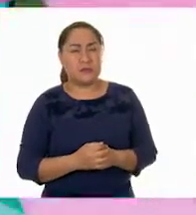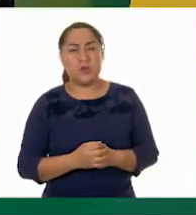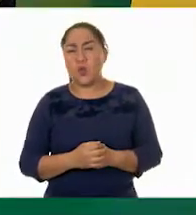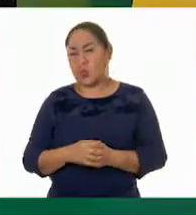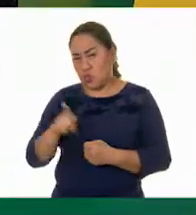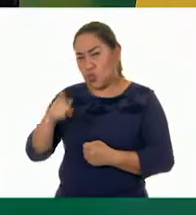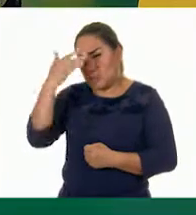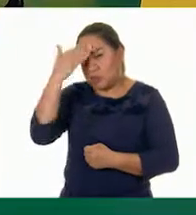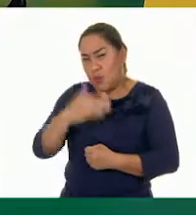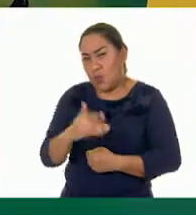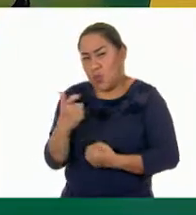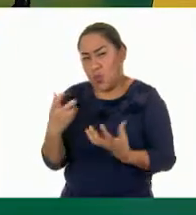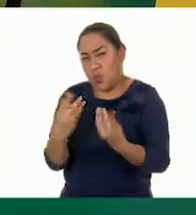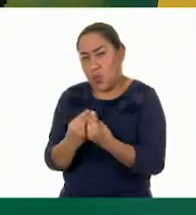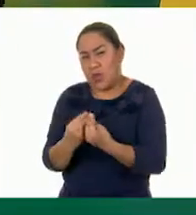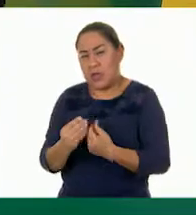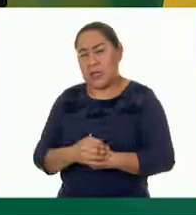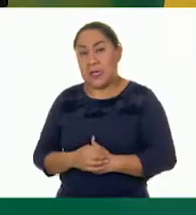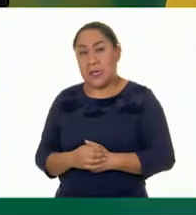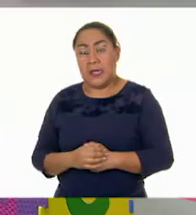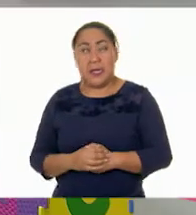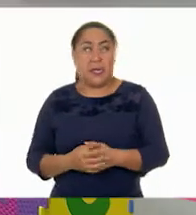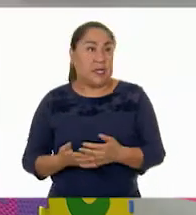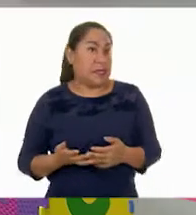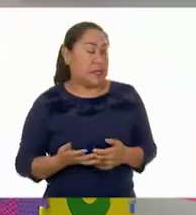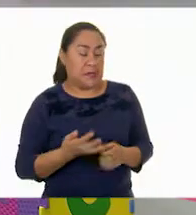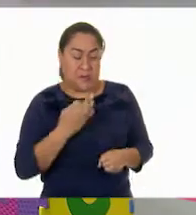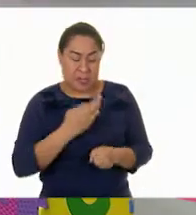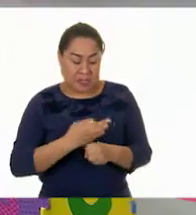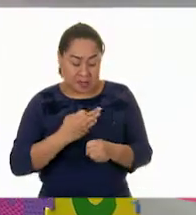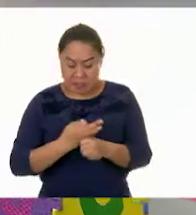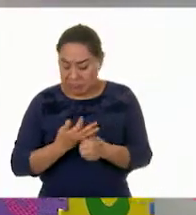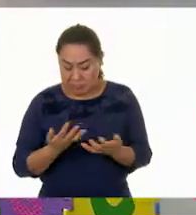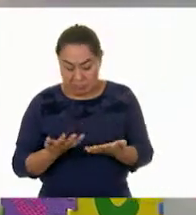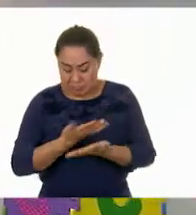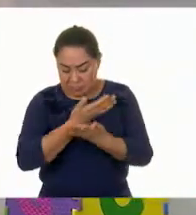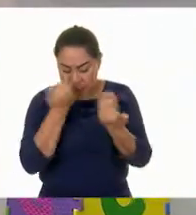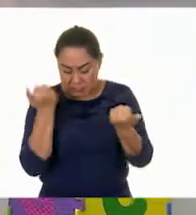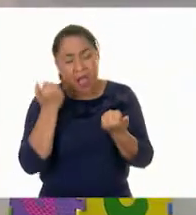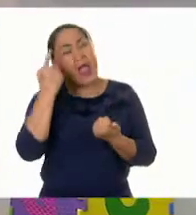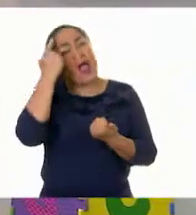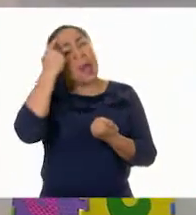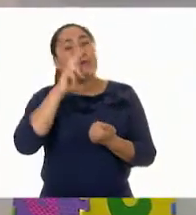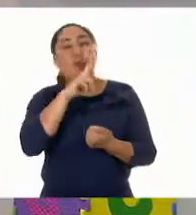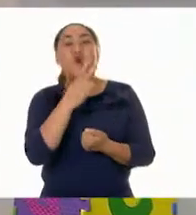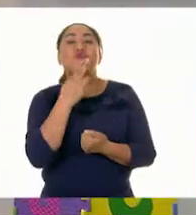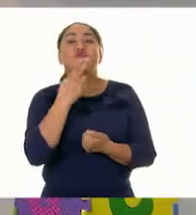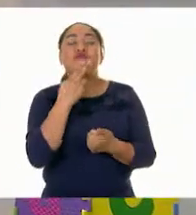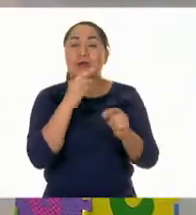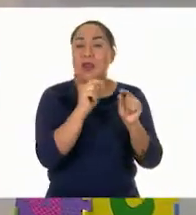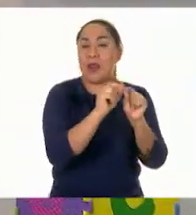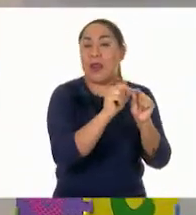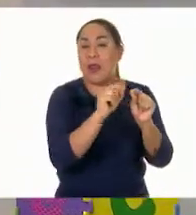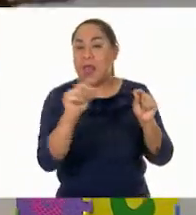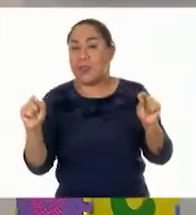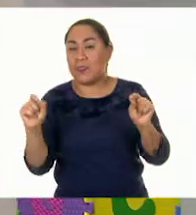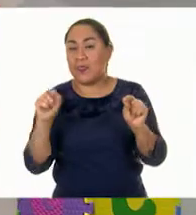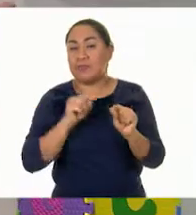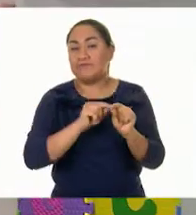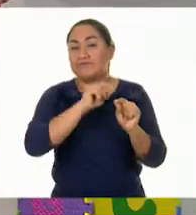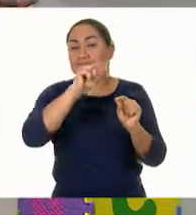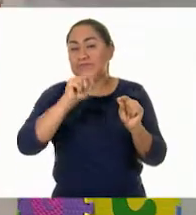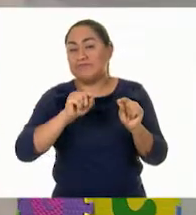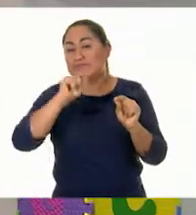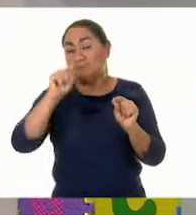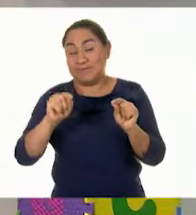podría tener? En este momento no lo sé todavía, pero podremos utilizar nuevamente nuestra recta numérica y